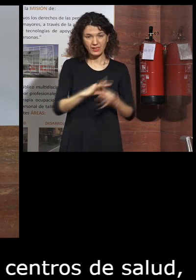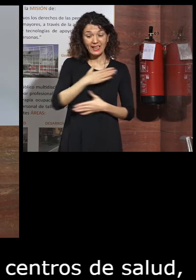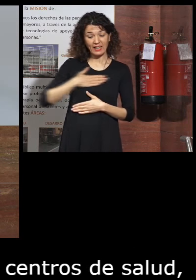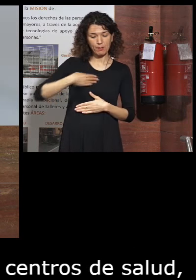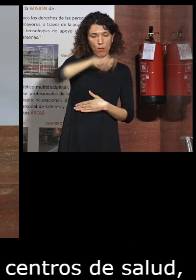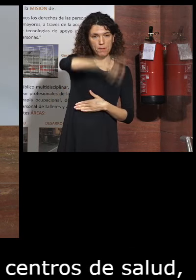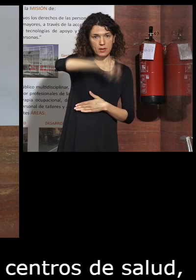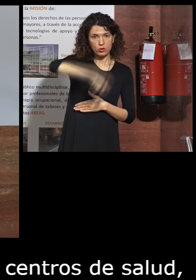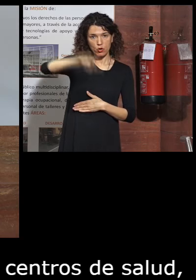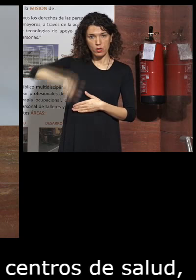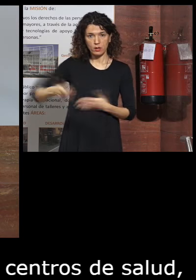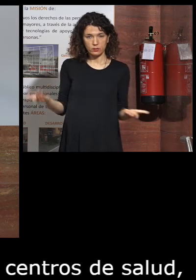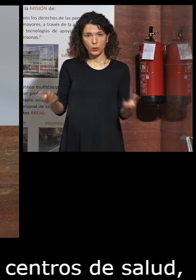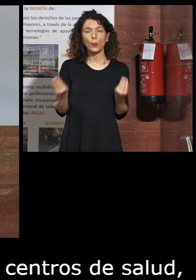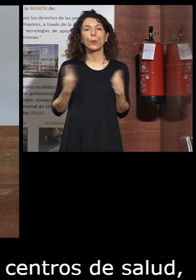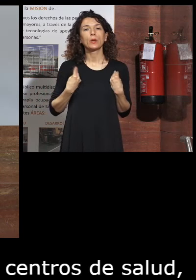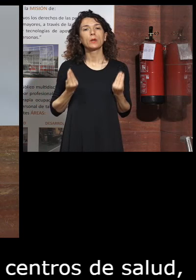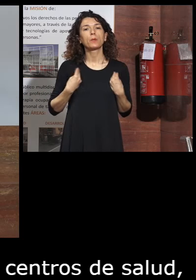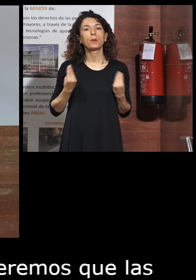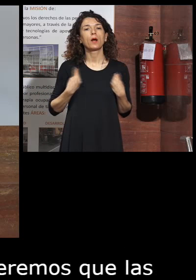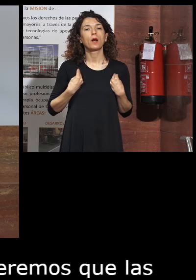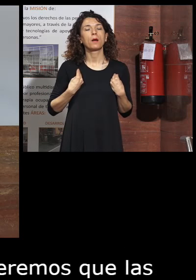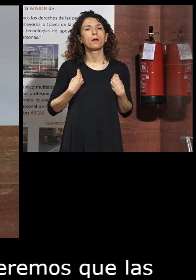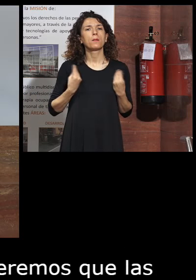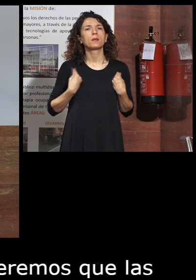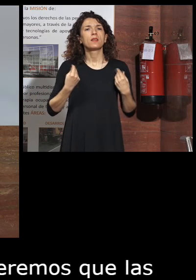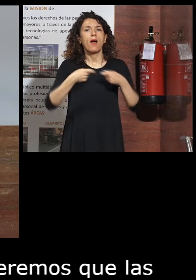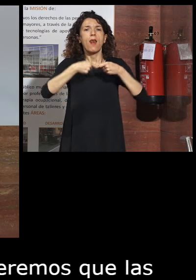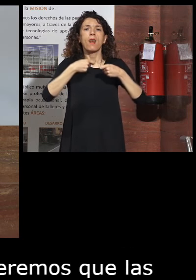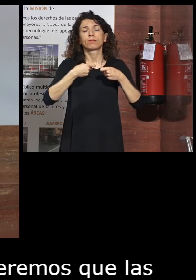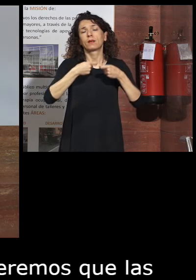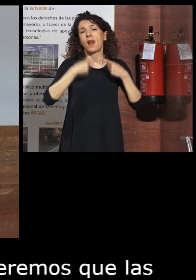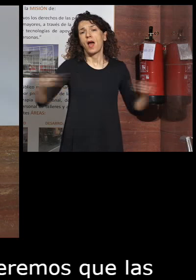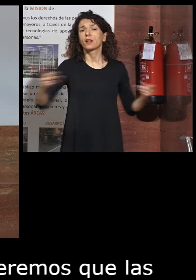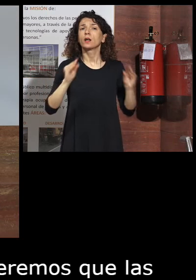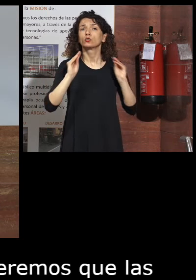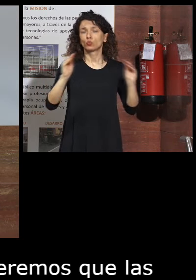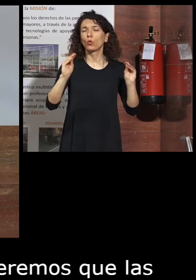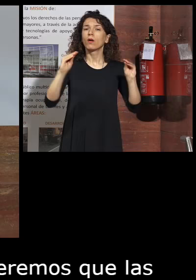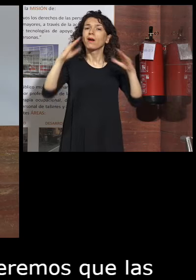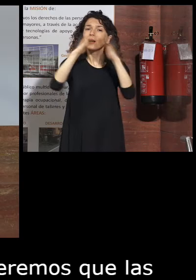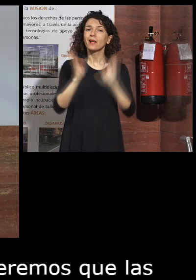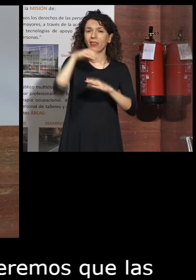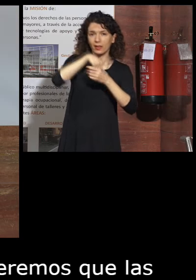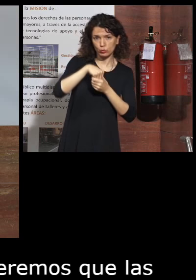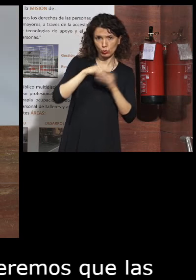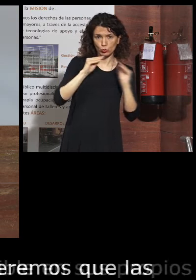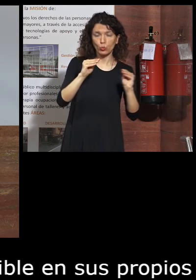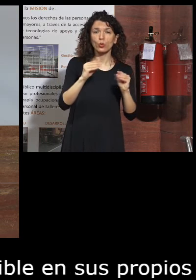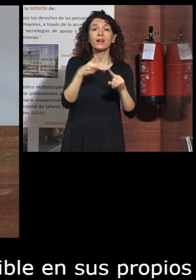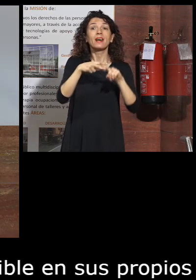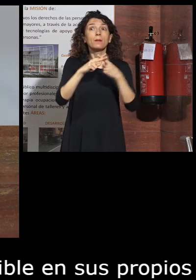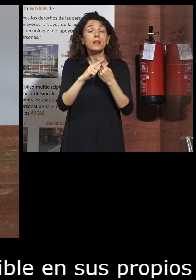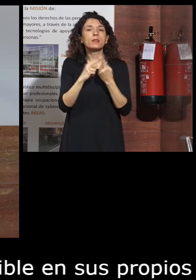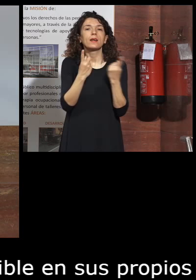personas vivan cuanto más tiempo posible en sus propios lugares con el medio sin necesidad